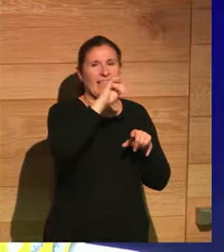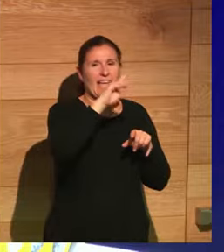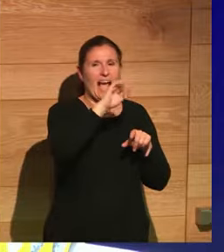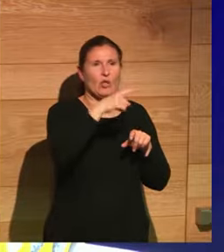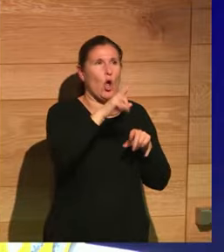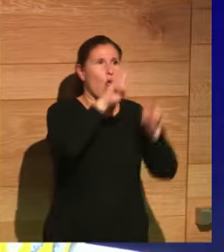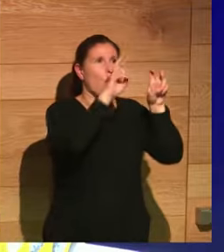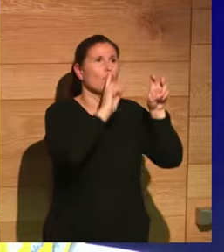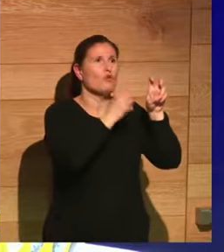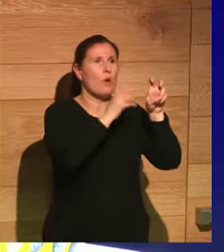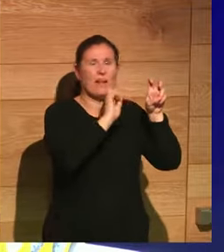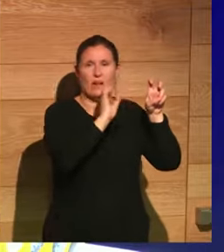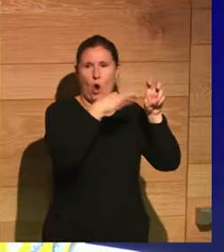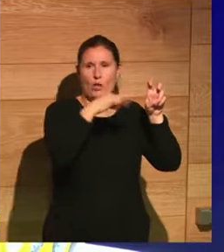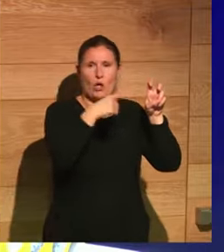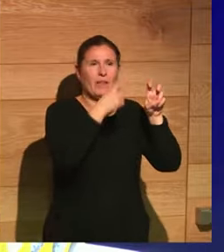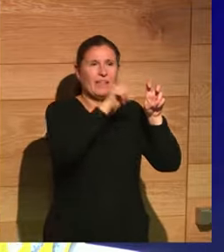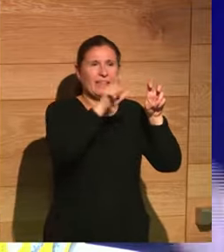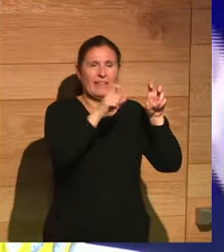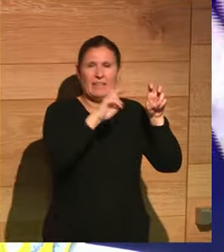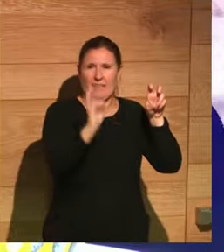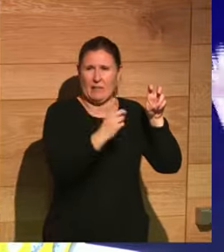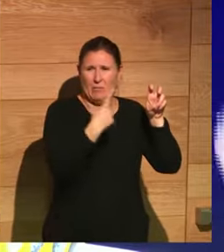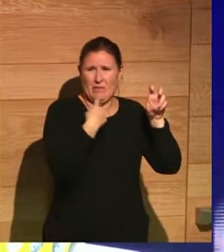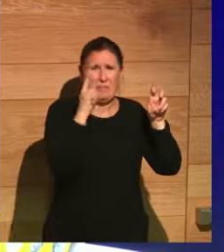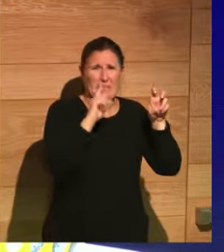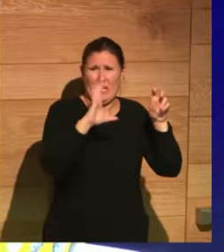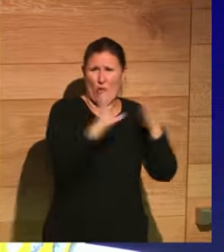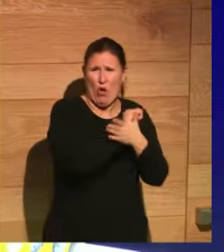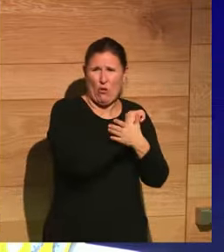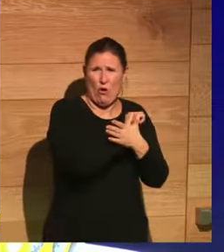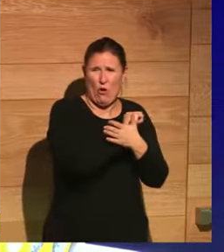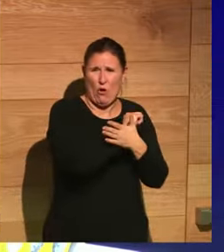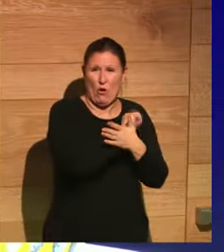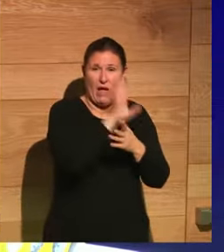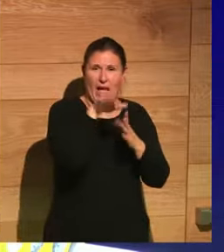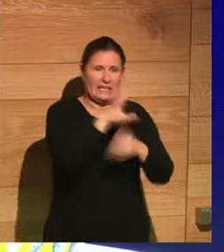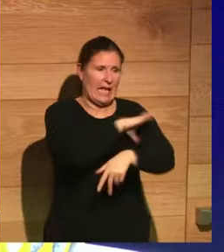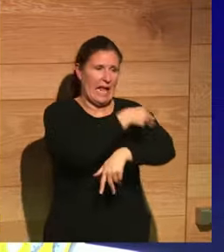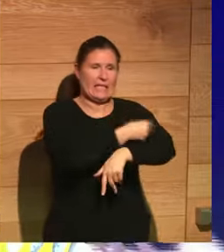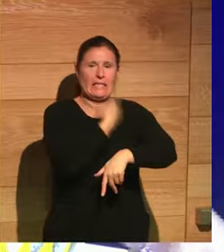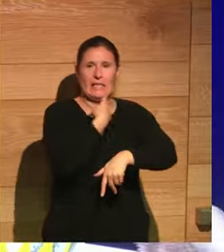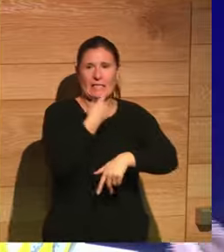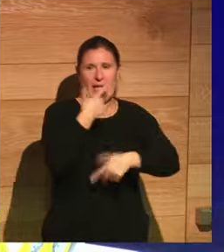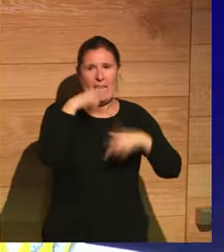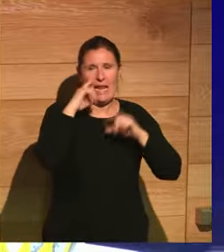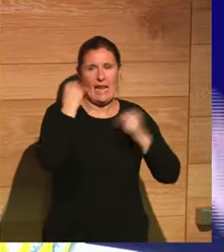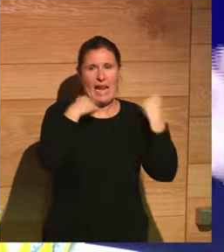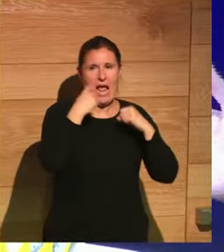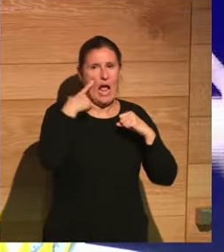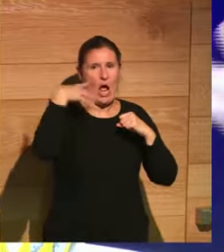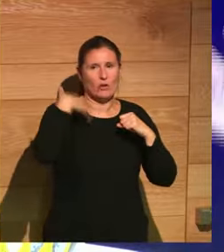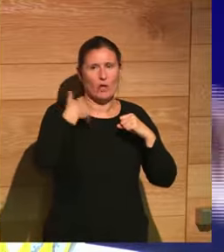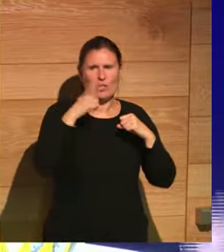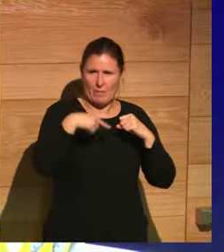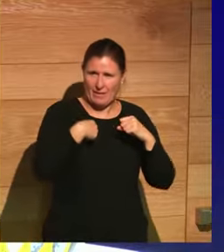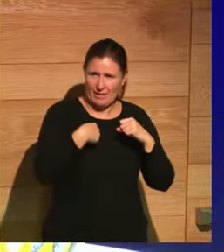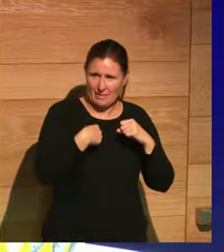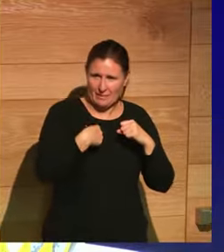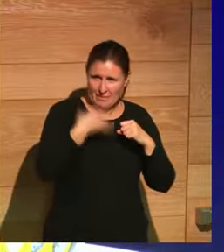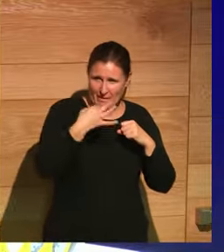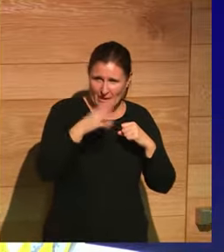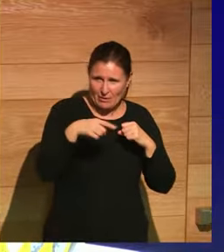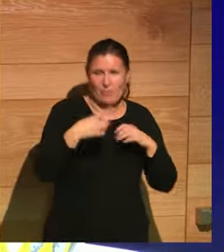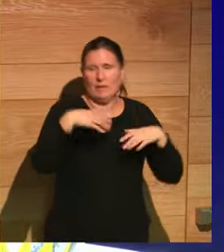de Roma el nombre de Marco Aurelio el nombre de Cómodo todo lo demás es mentira y los bíceps de Russell Crowe también esos eran de verdad sí sí luego ya los ha perdido un poco pero